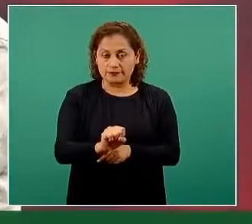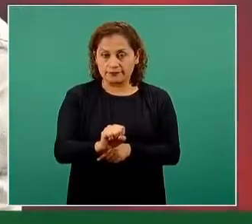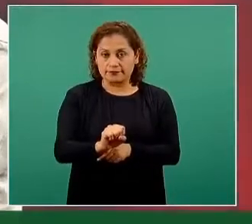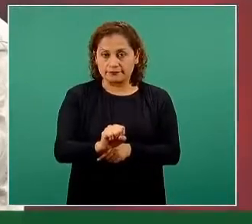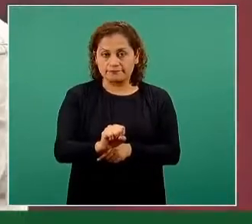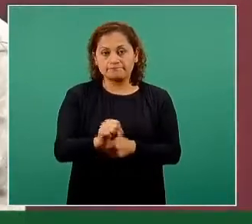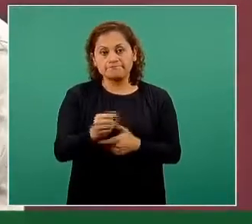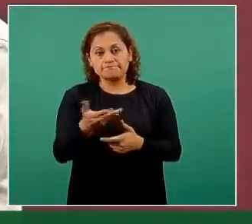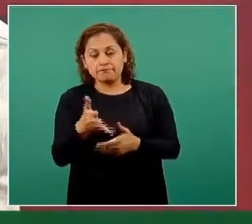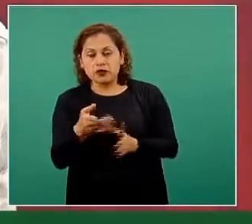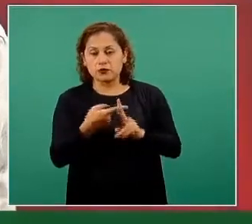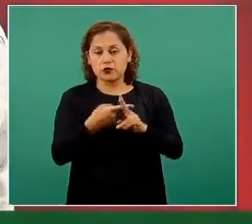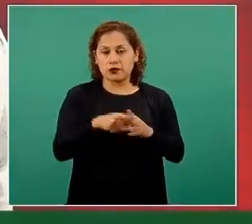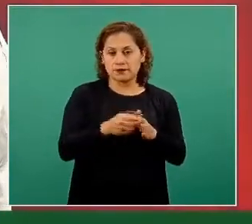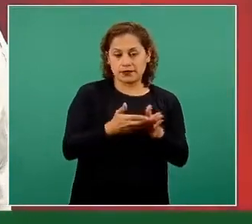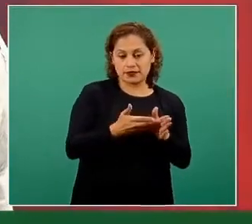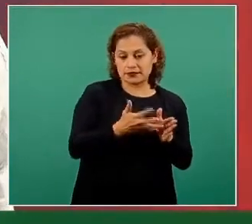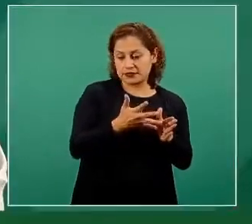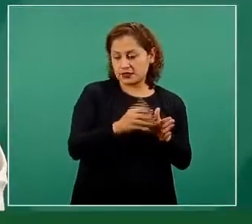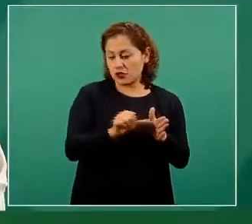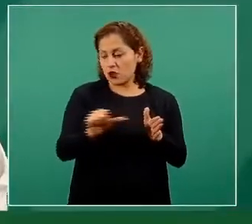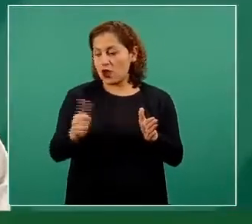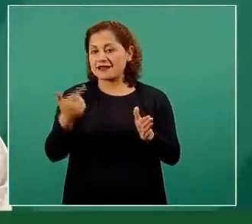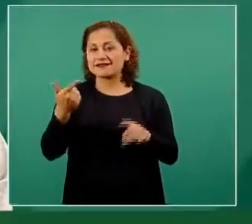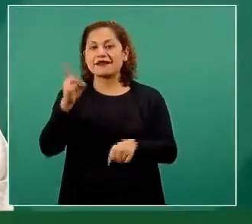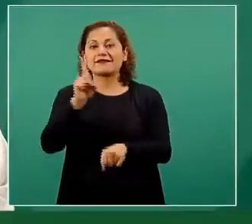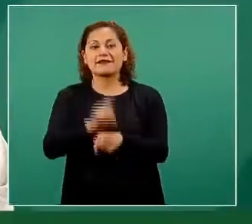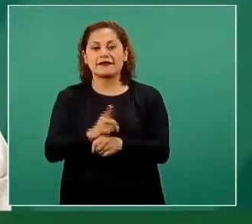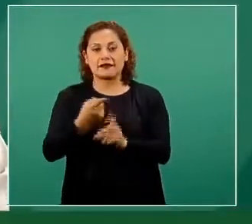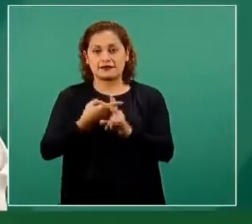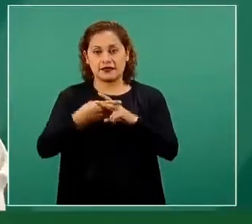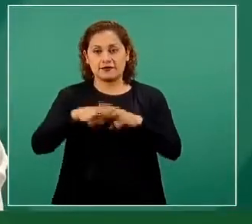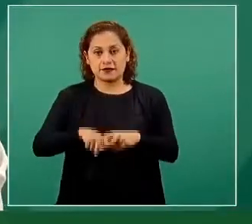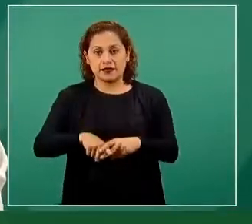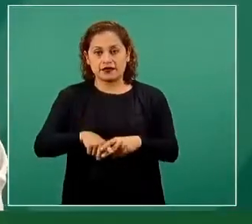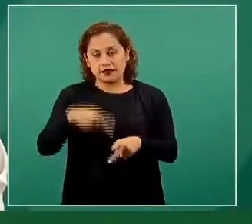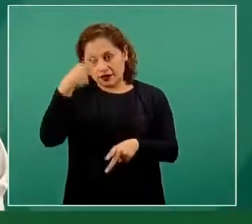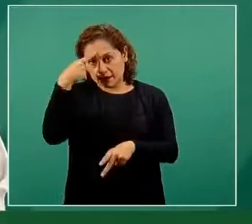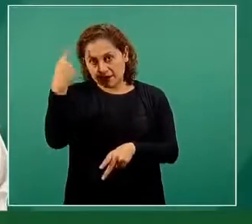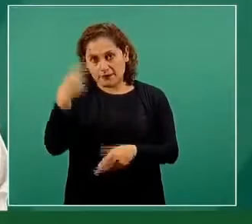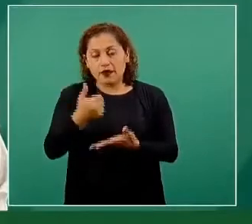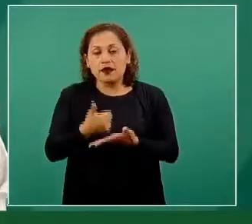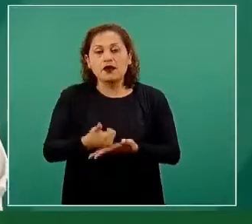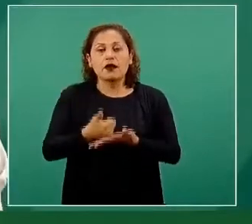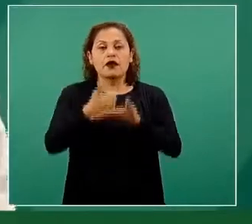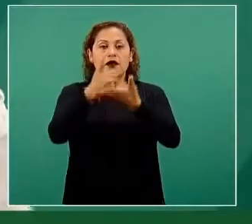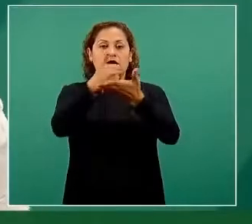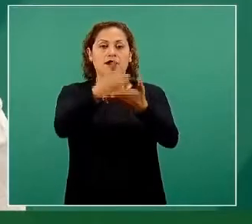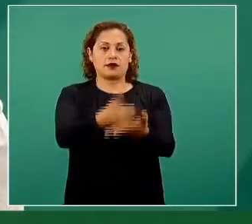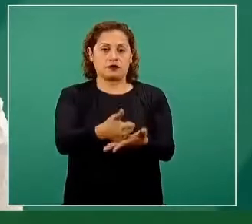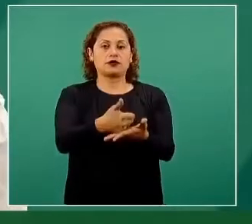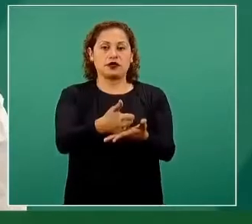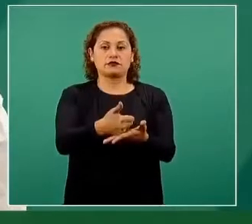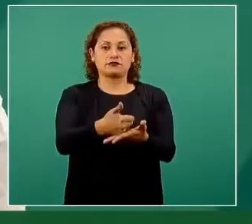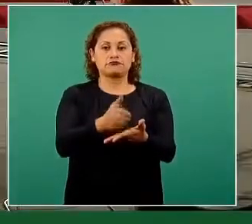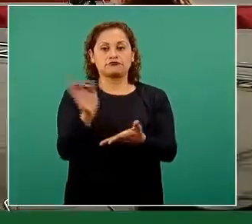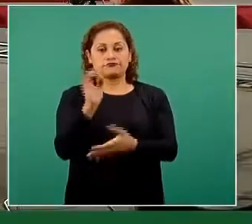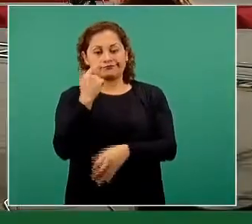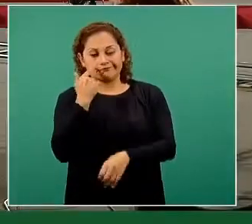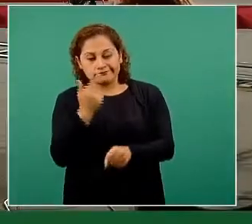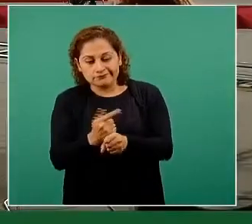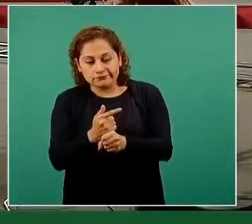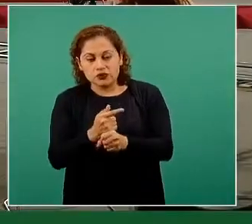los días 5 a 7 de la evolución, si es que requieren suplementación de